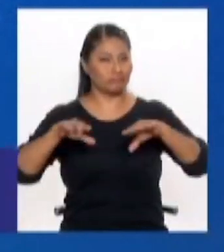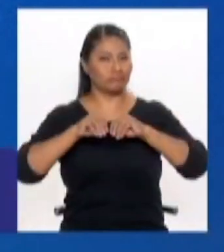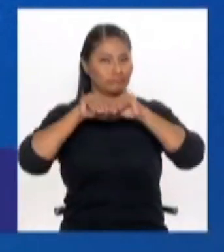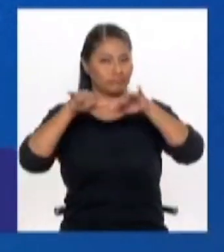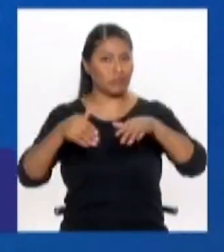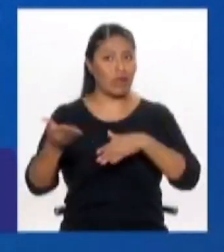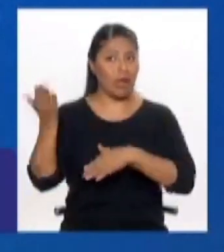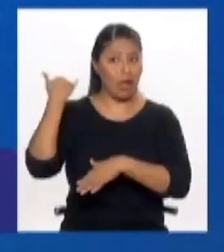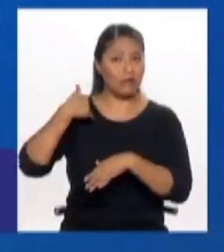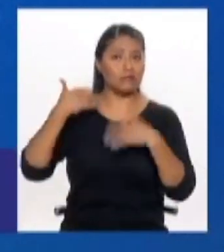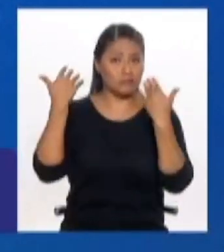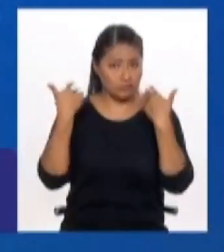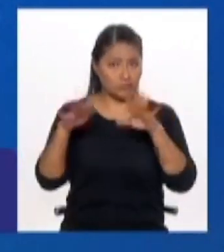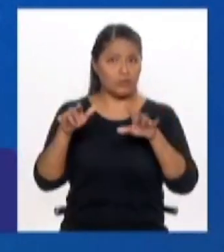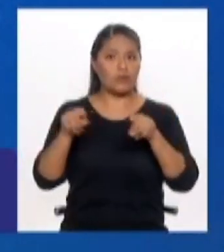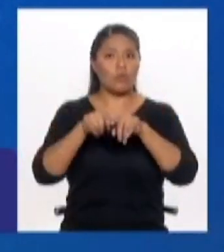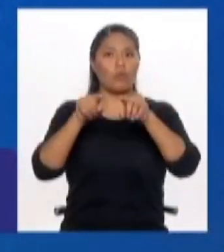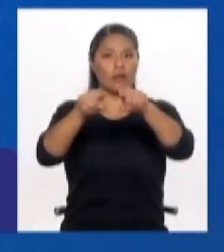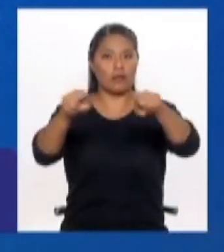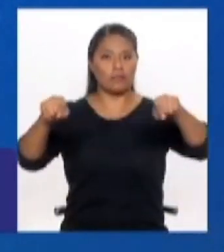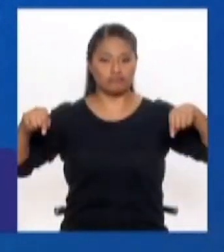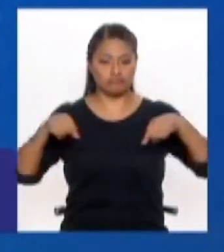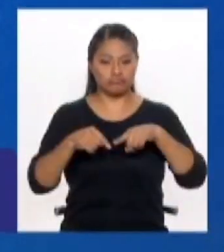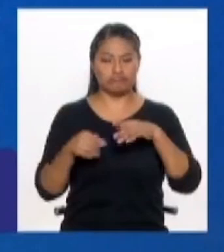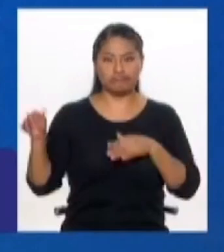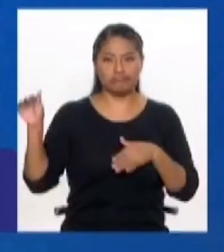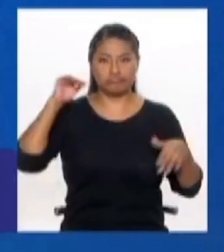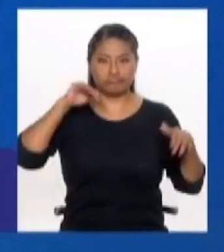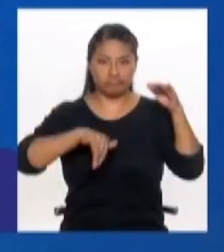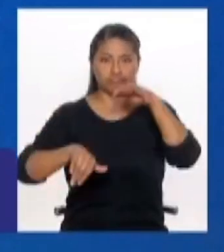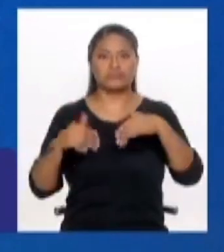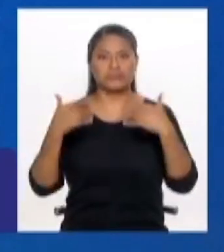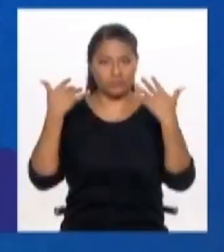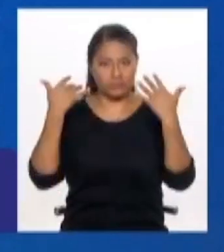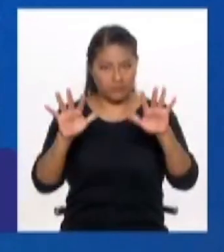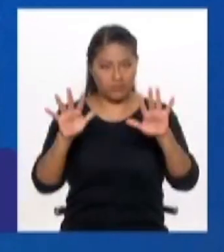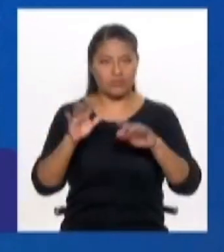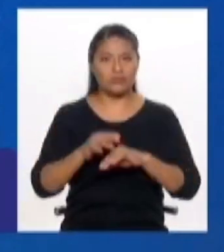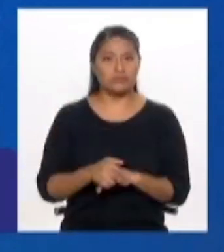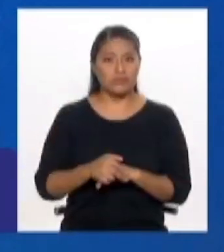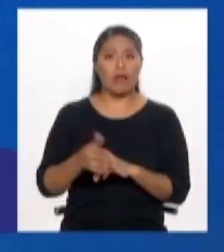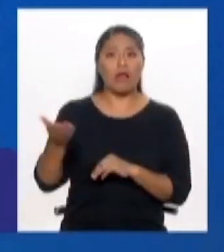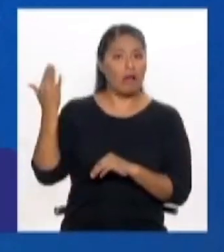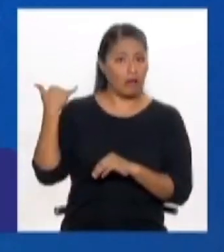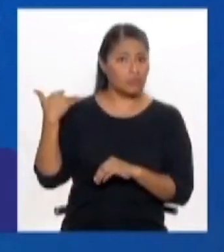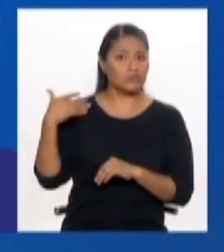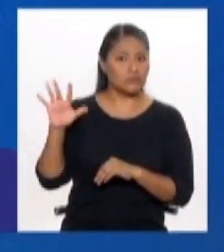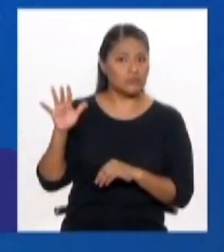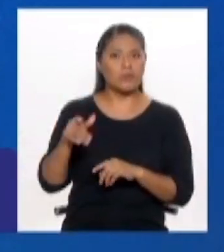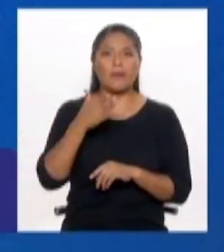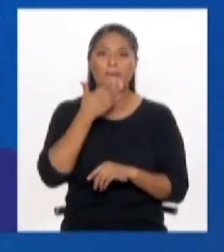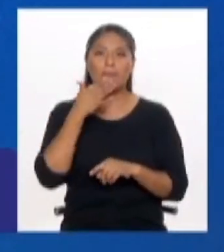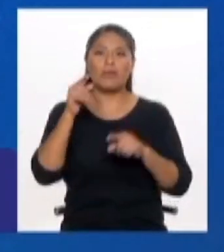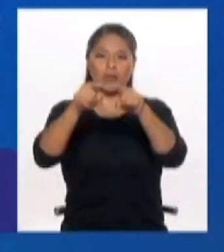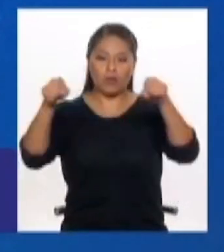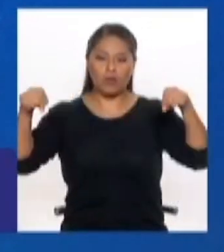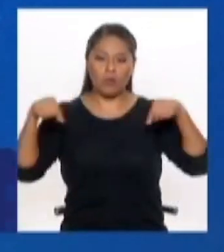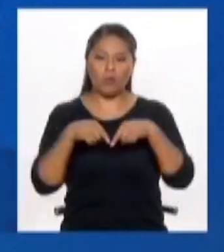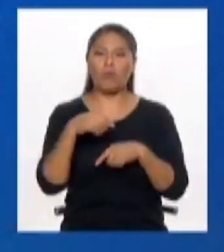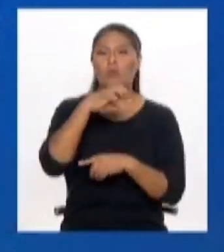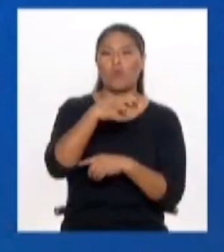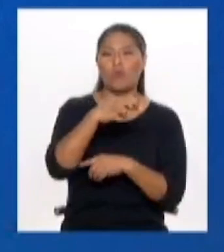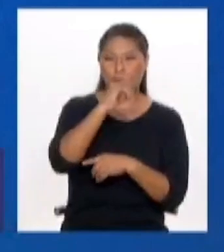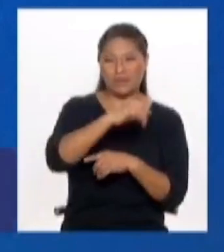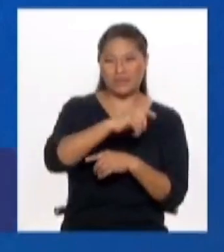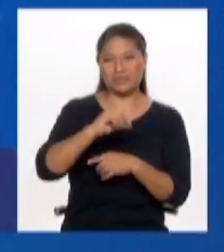que ya existía, que en realidad es una piscina pública. Entonces, este es un espacio que ya existía, deberíamos llamarle piscina pública, y creo que